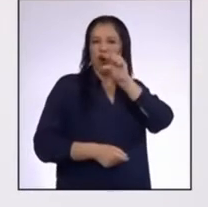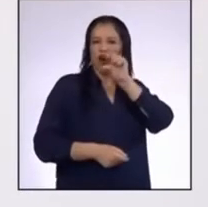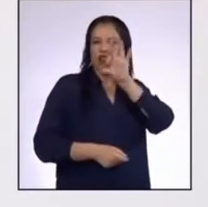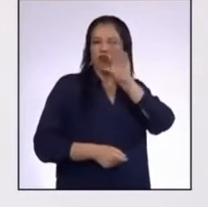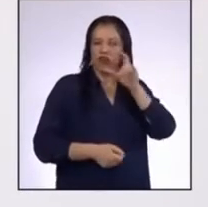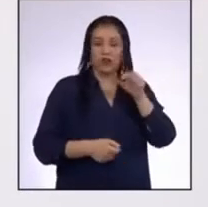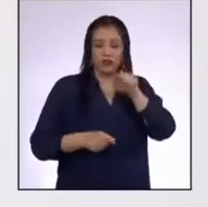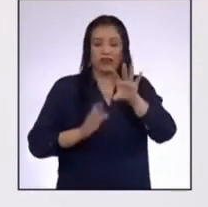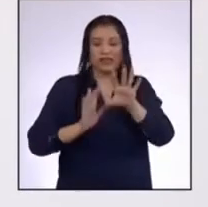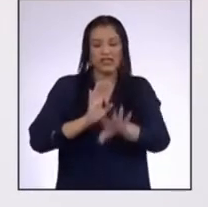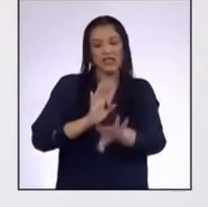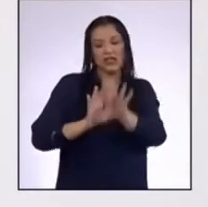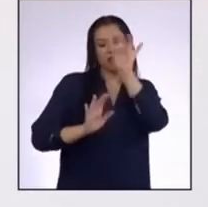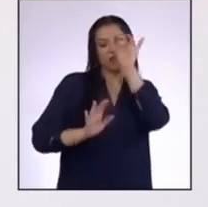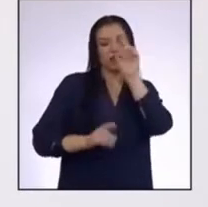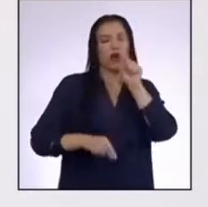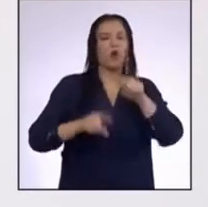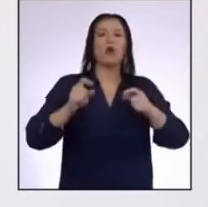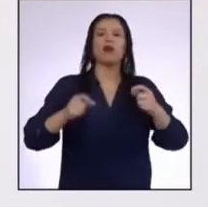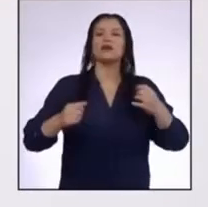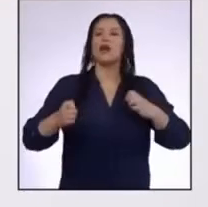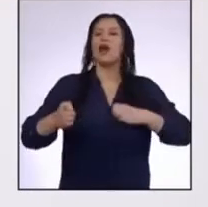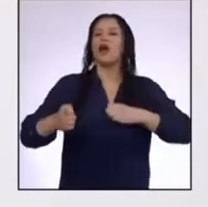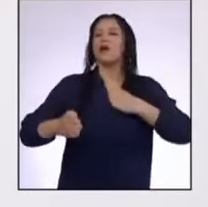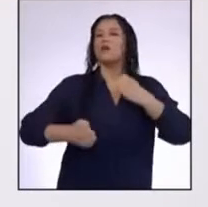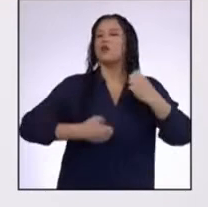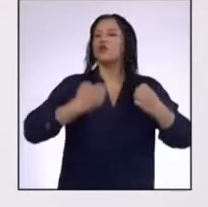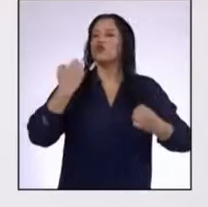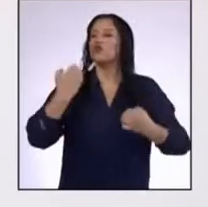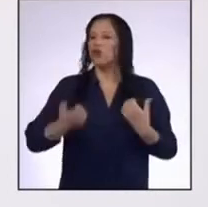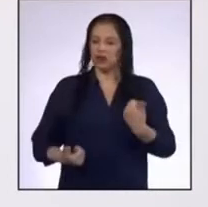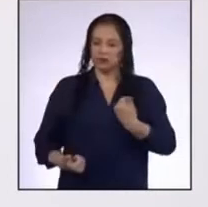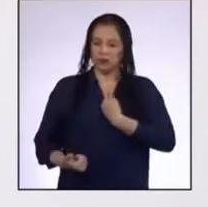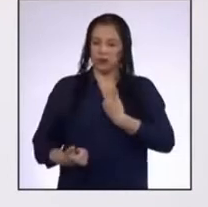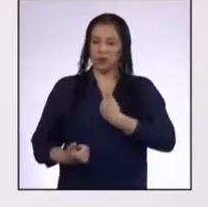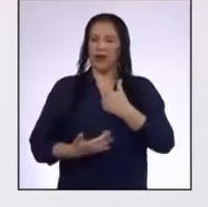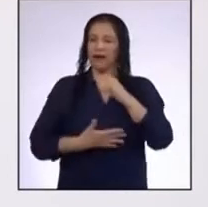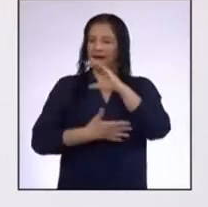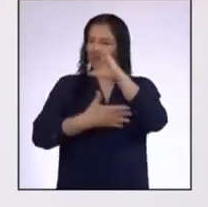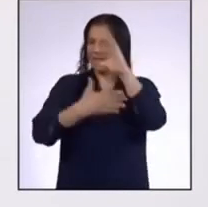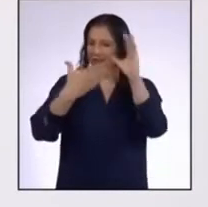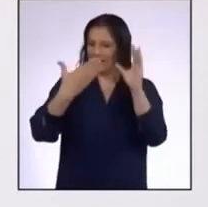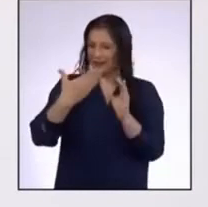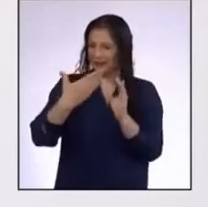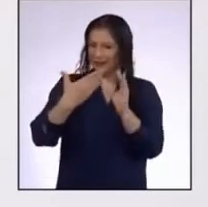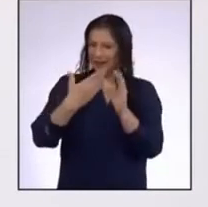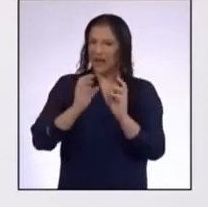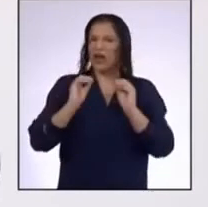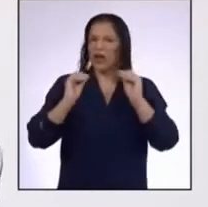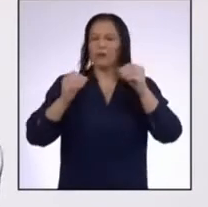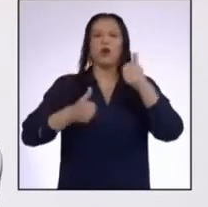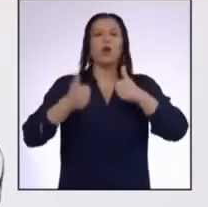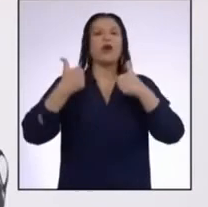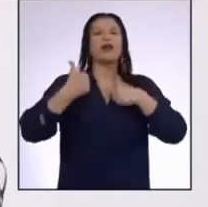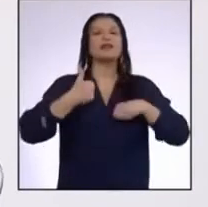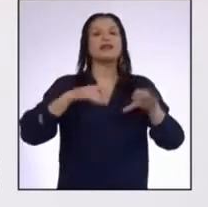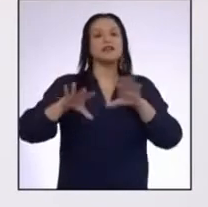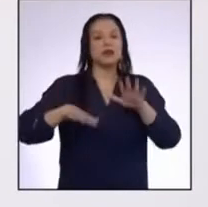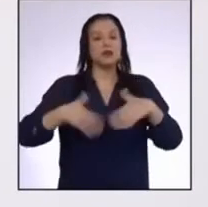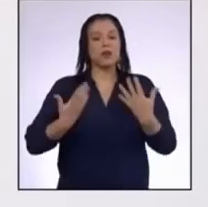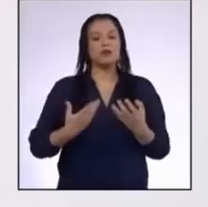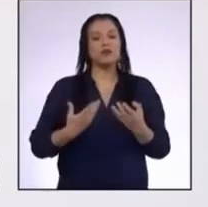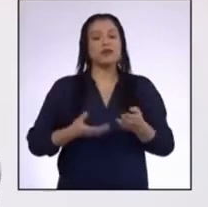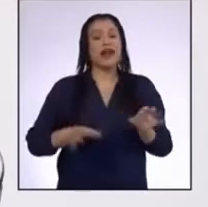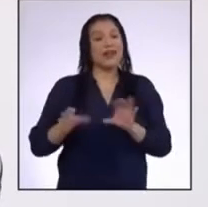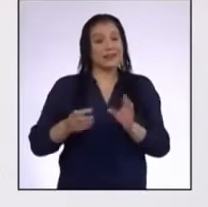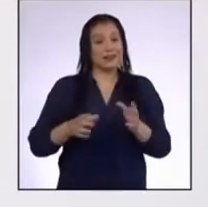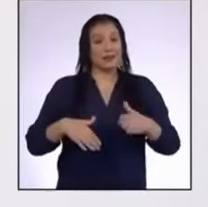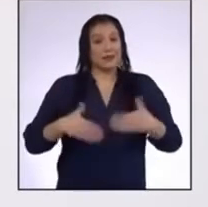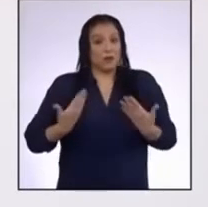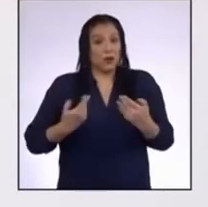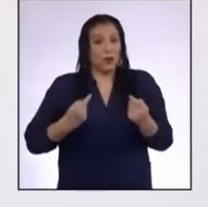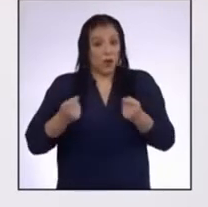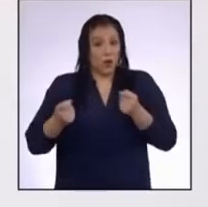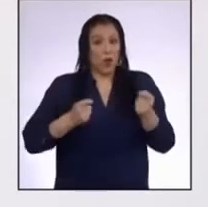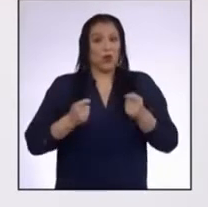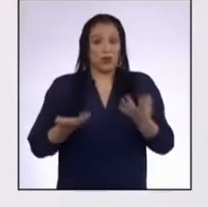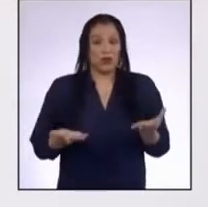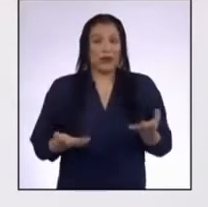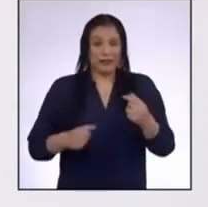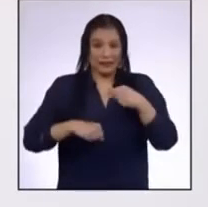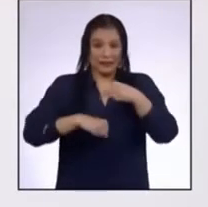identifiquen aquellas emociones que los caracterizan Y señalen acciones para regularlas en esta etapa